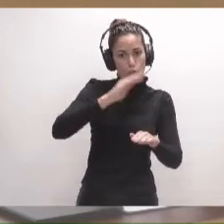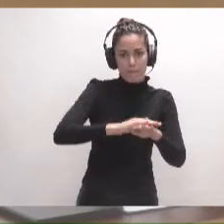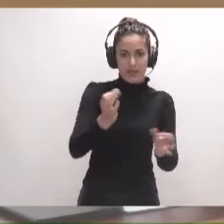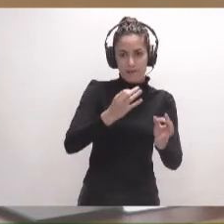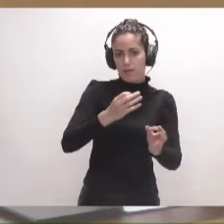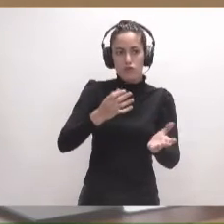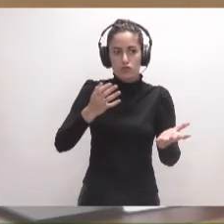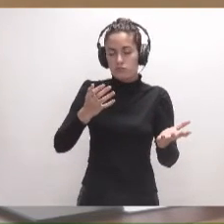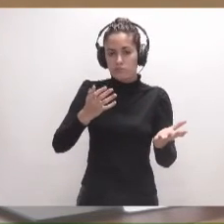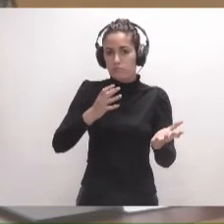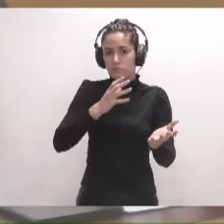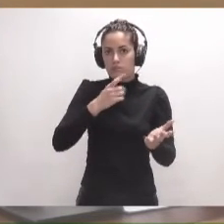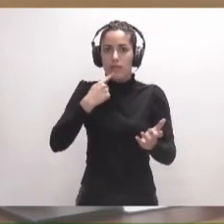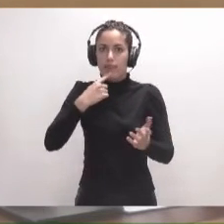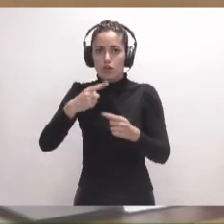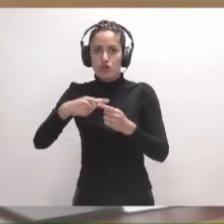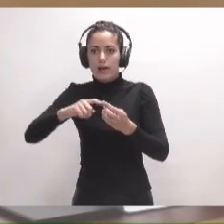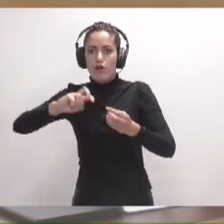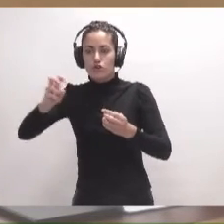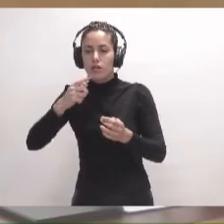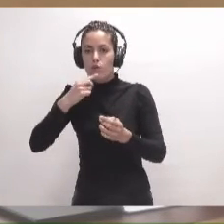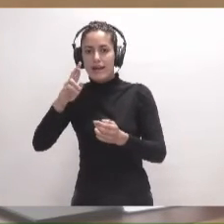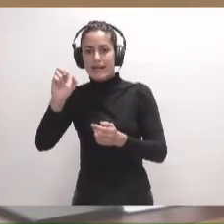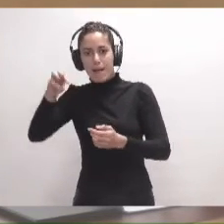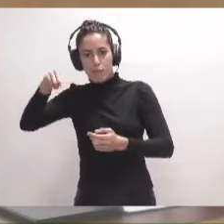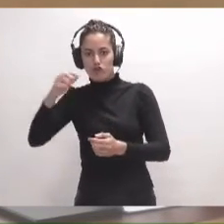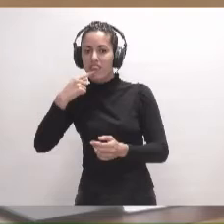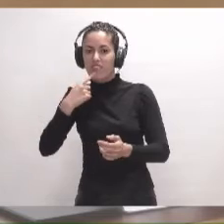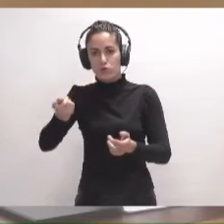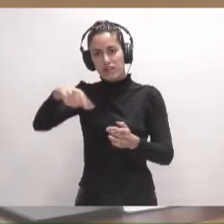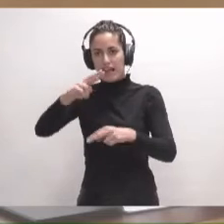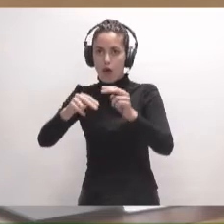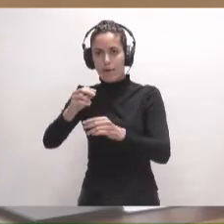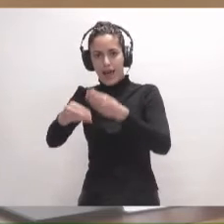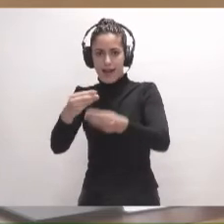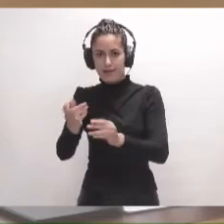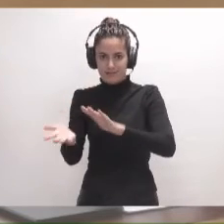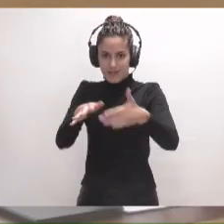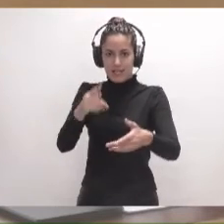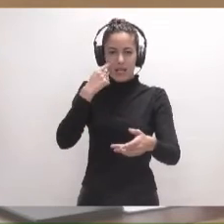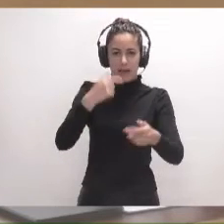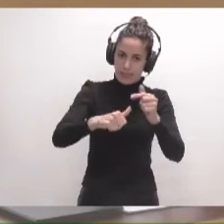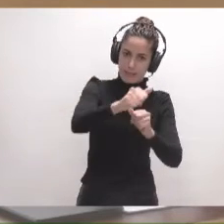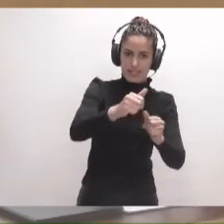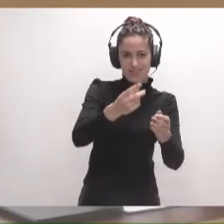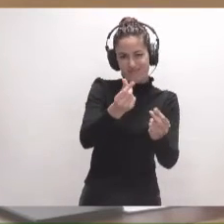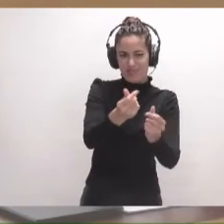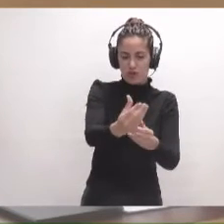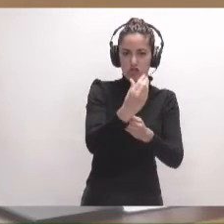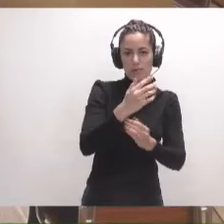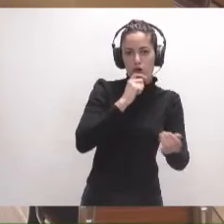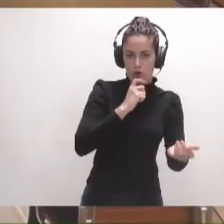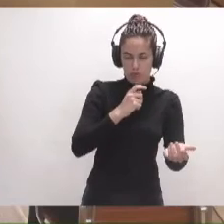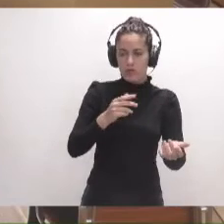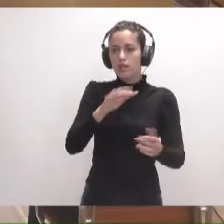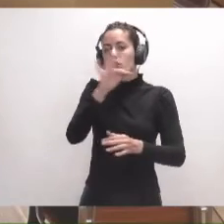hacer otro tipo de afirmaciones. Como decía el señor Dama Sartegada, que decía, hagan la obra y después ya veremos dónde salen las perritas. Aquí somos bastante... Vamos, he